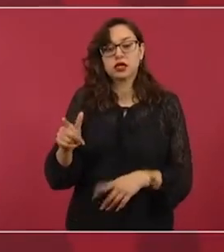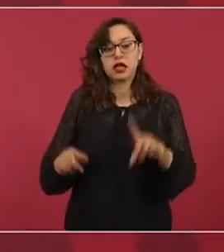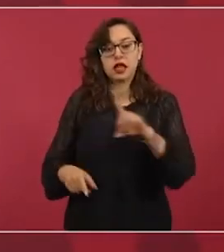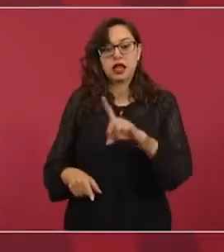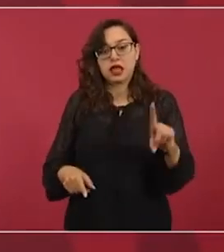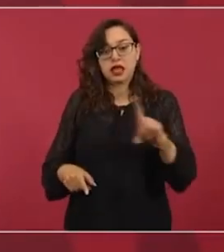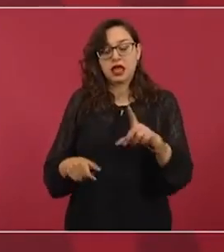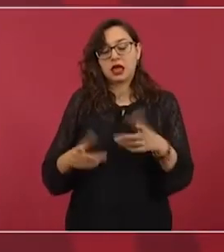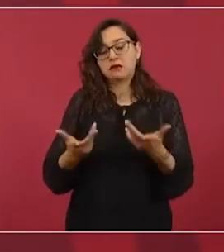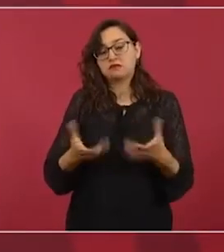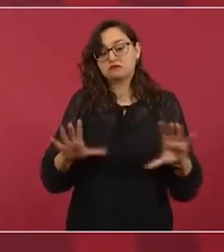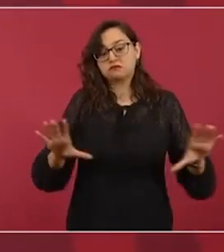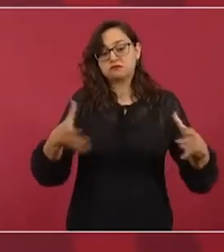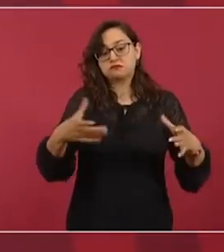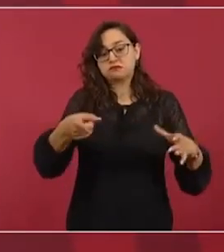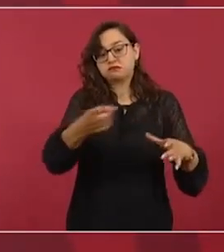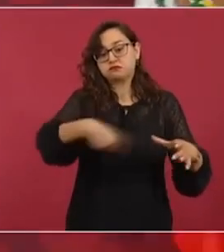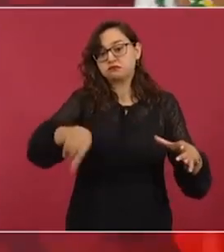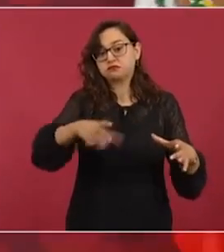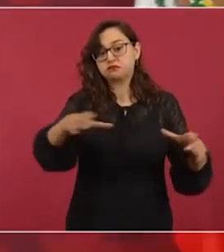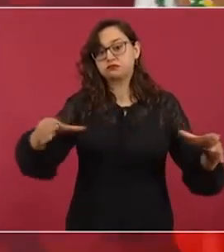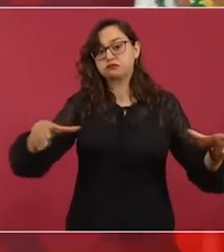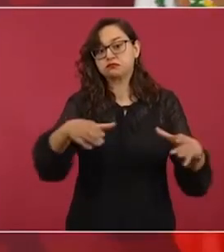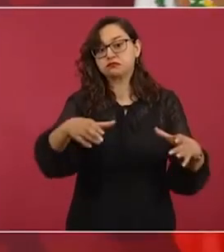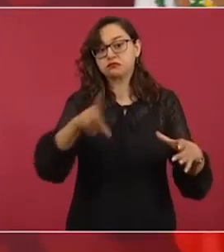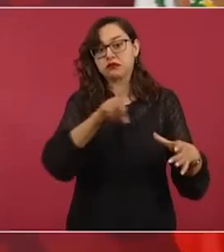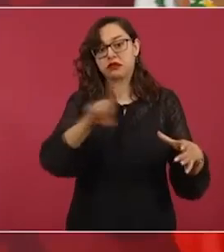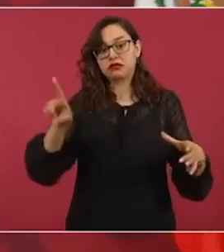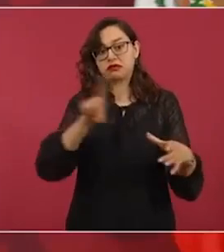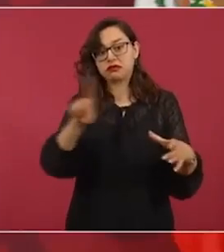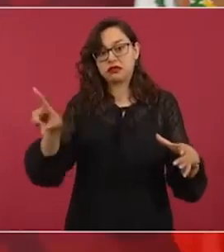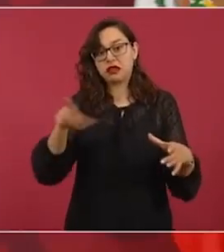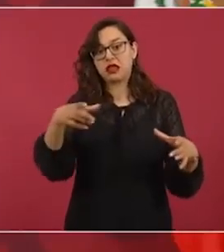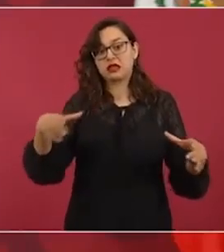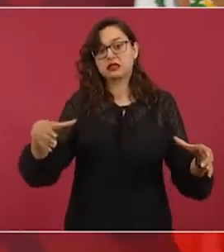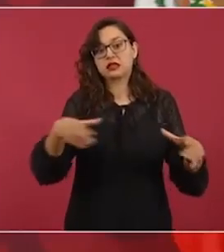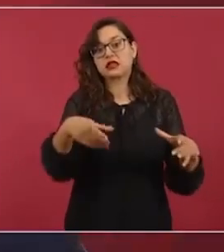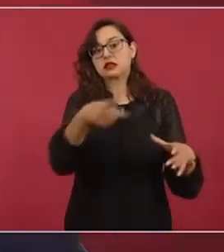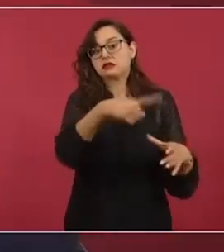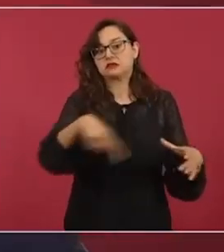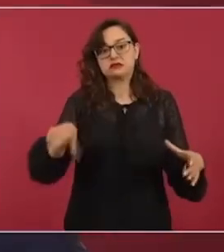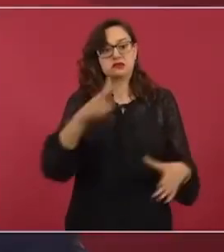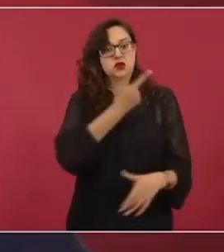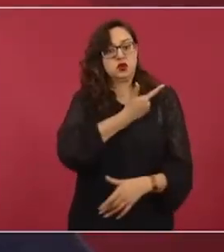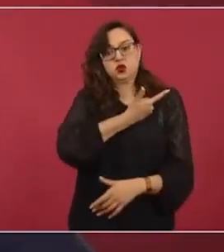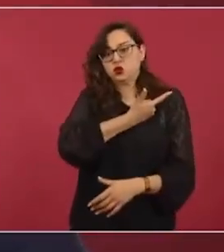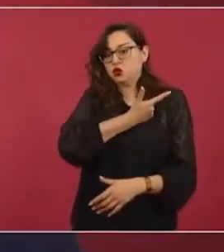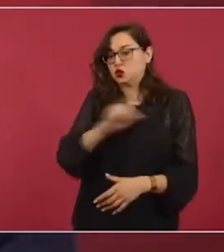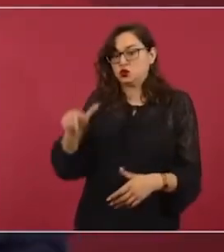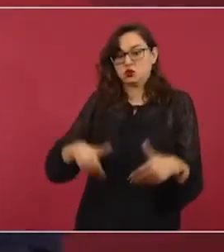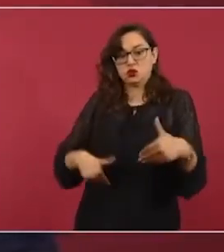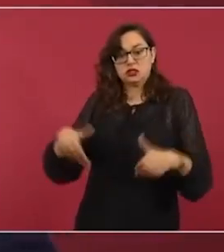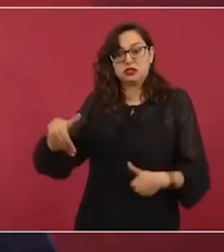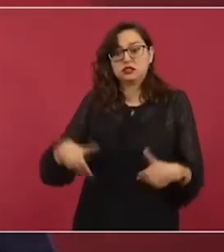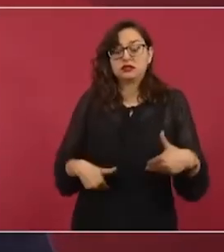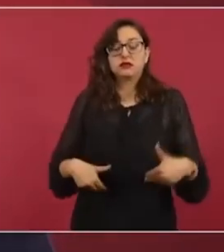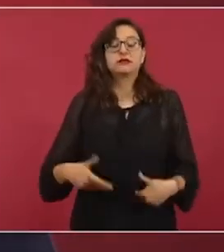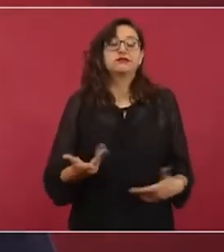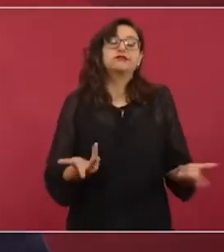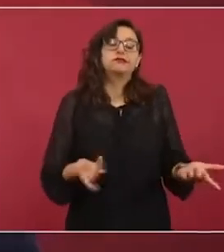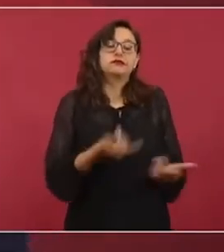a los fachos. No les gusta que yo diga